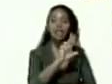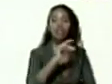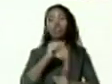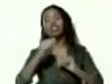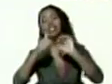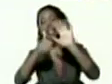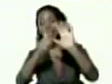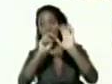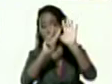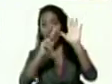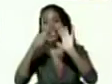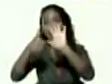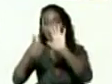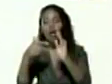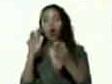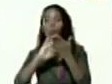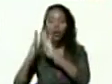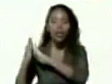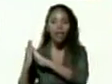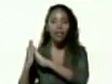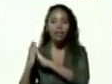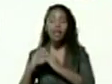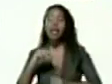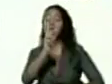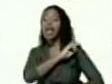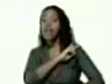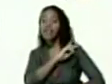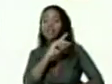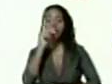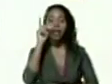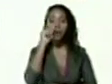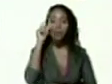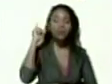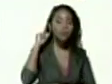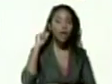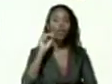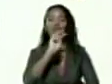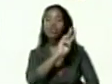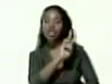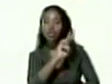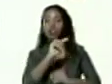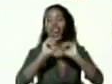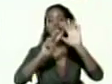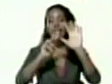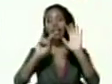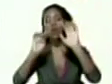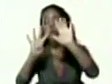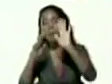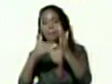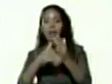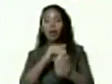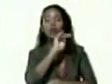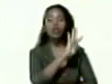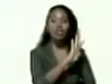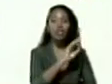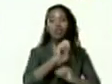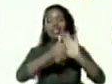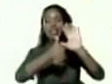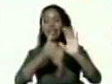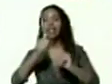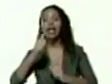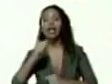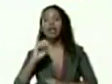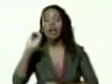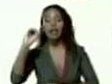comunidades y tenemos jefes y jefas de 279.460